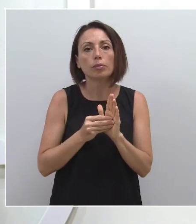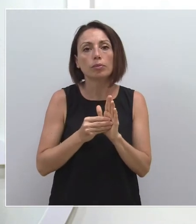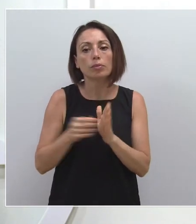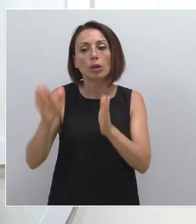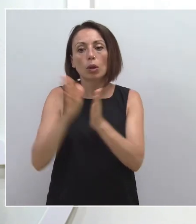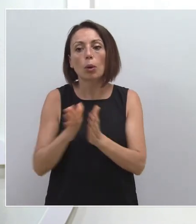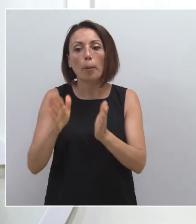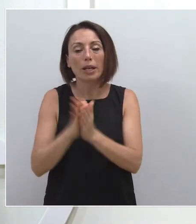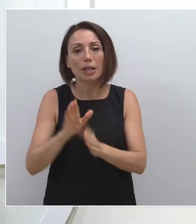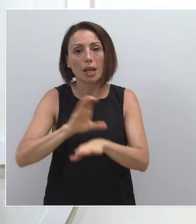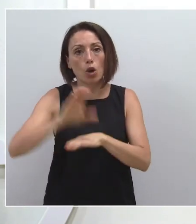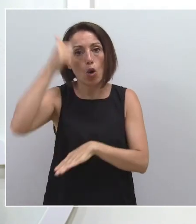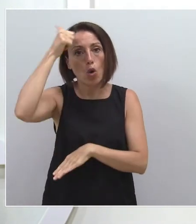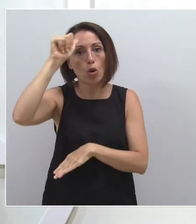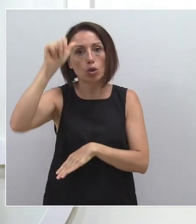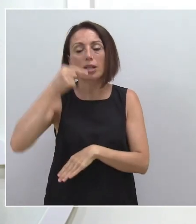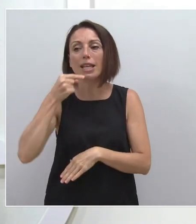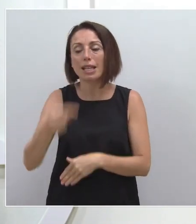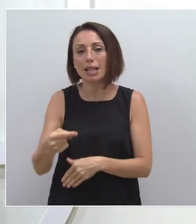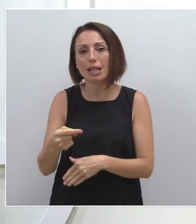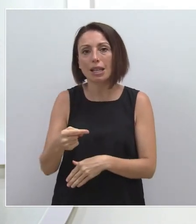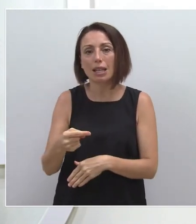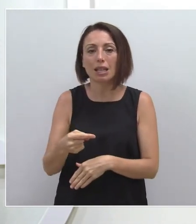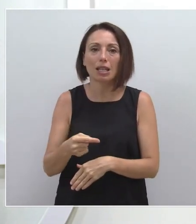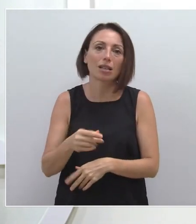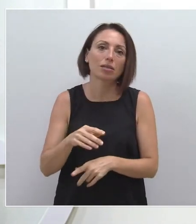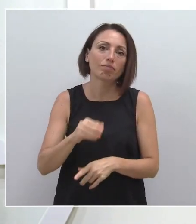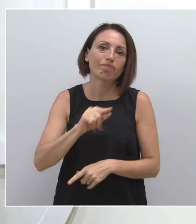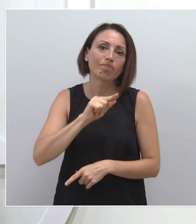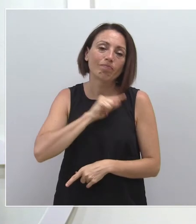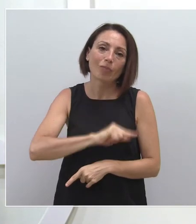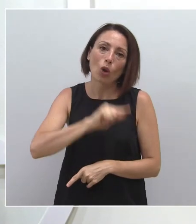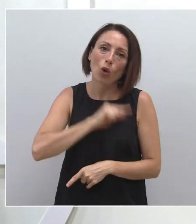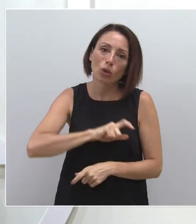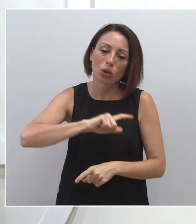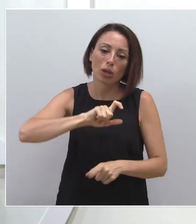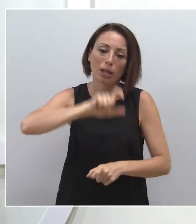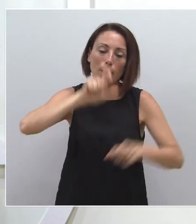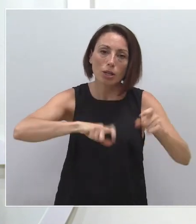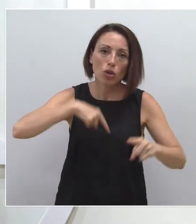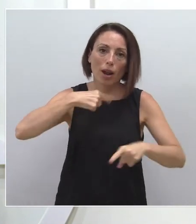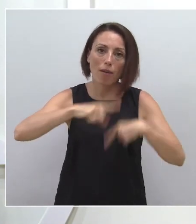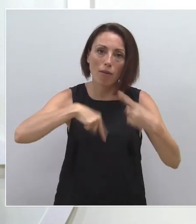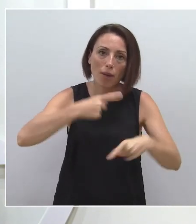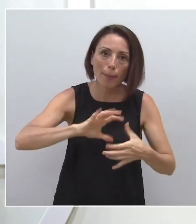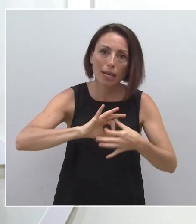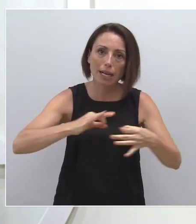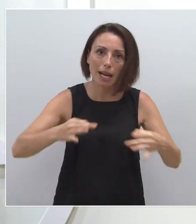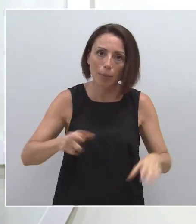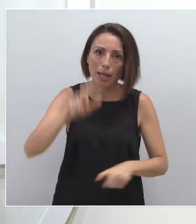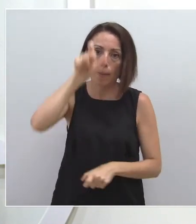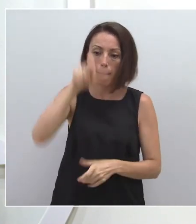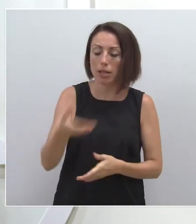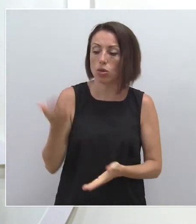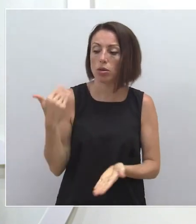compañero consejero y darle las condolencias a todos los familiares del fallecido. Y, bueno, también me